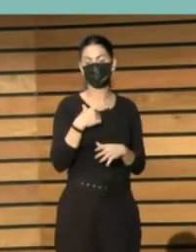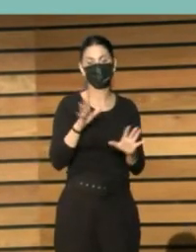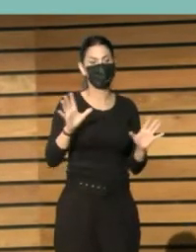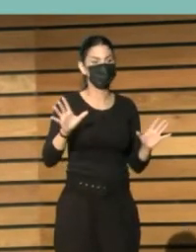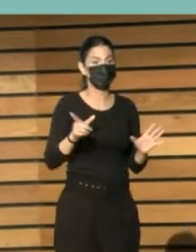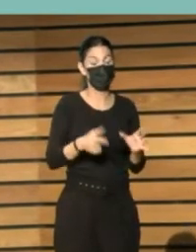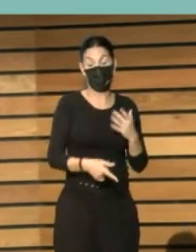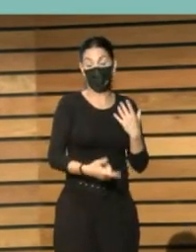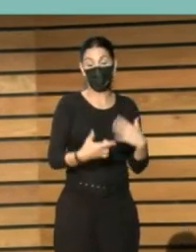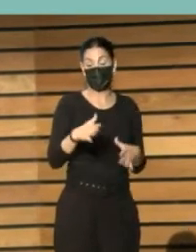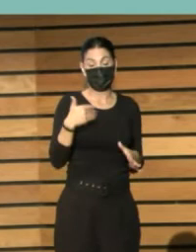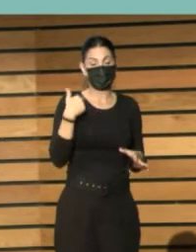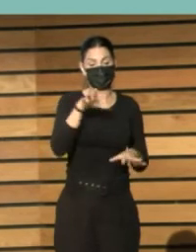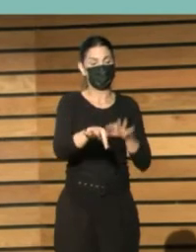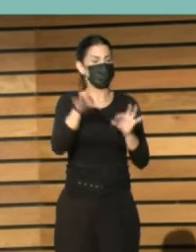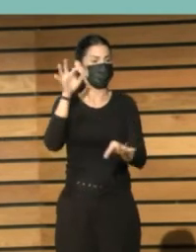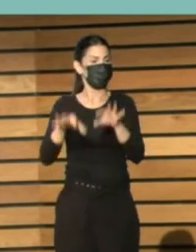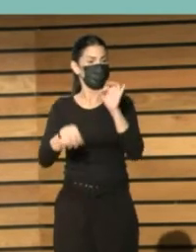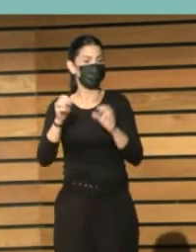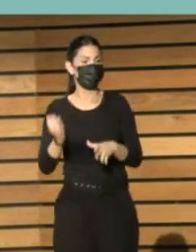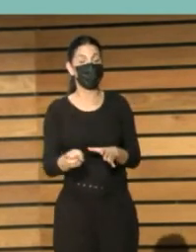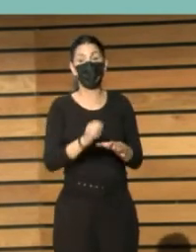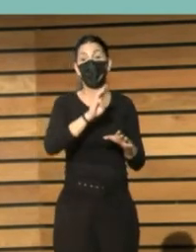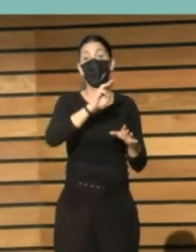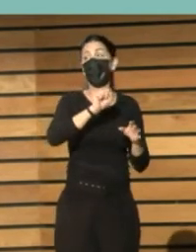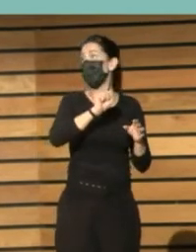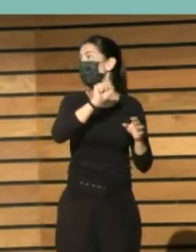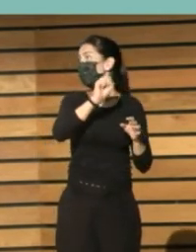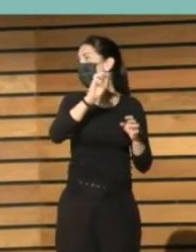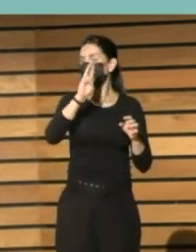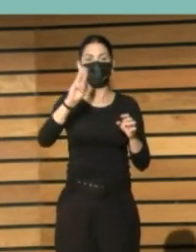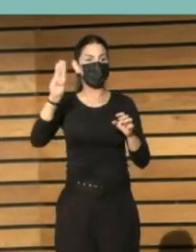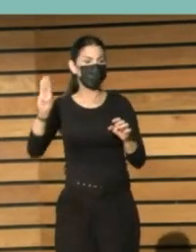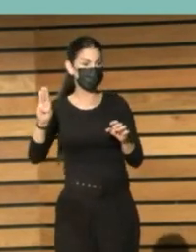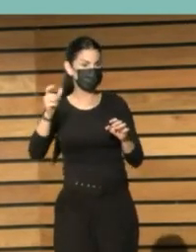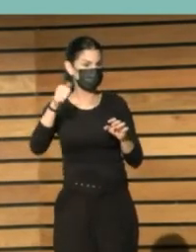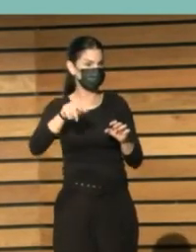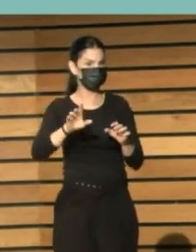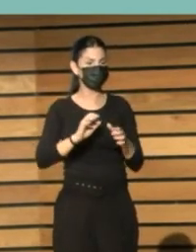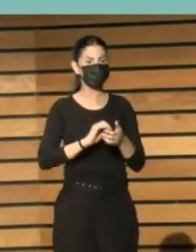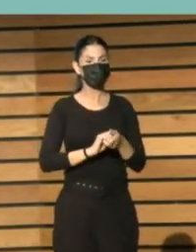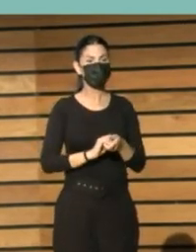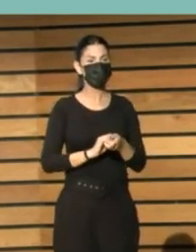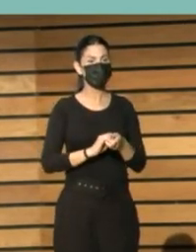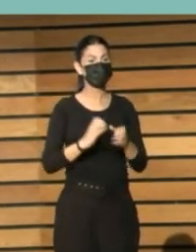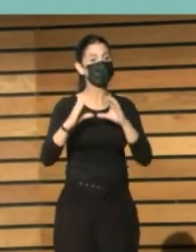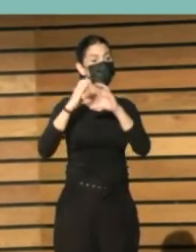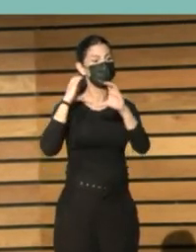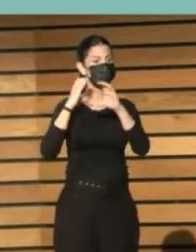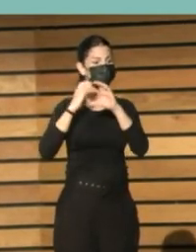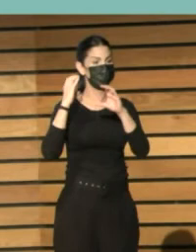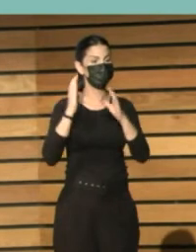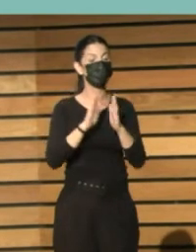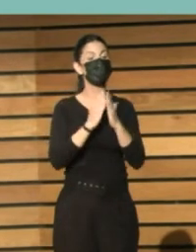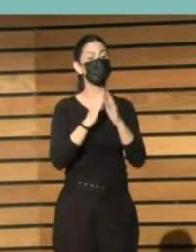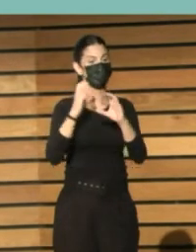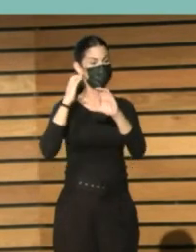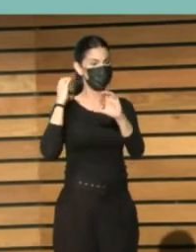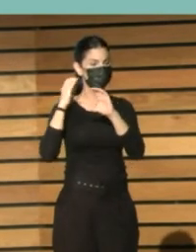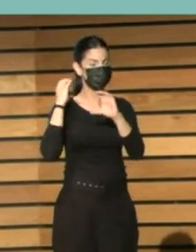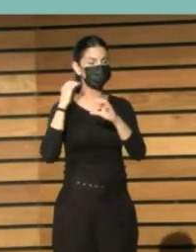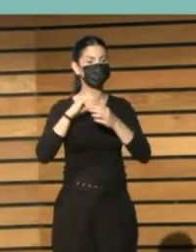azar, encontré este premio a una aplicación. Por cierto, el Bibliobús, que tiene su propio congreso, no es un tema muy presente en nuestros encuentros.